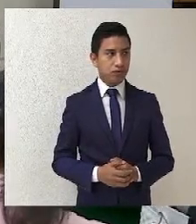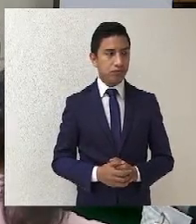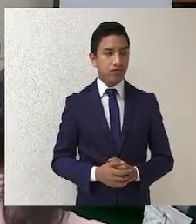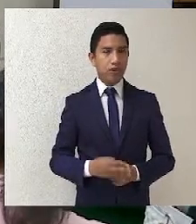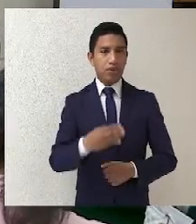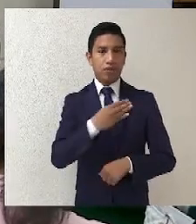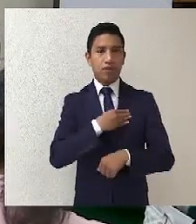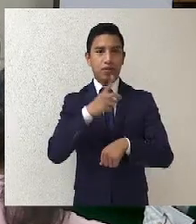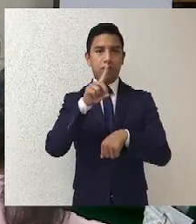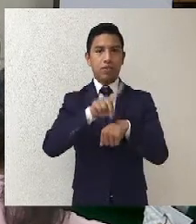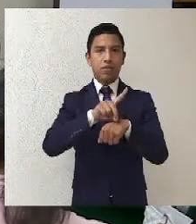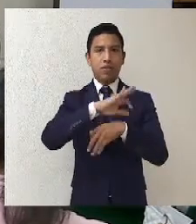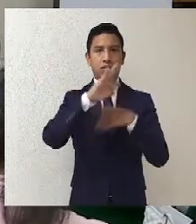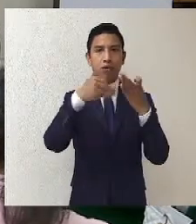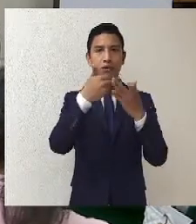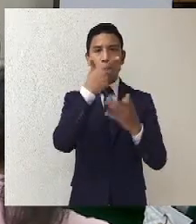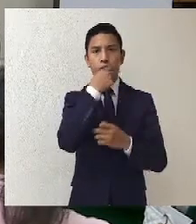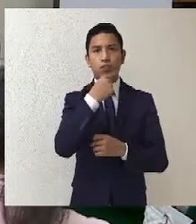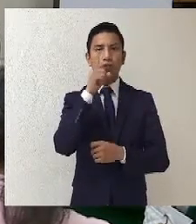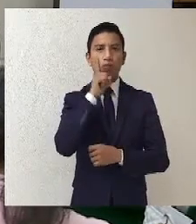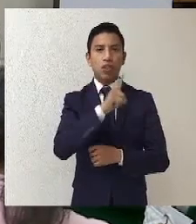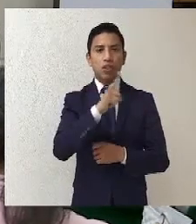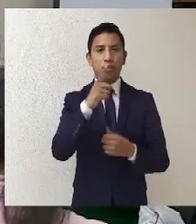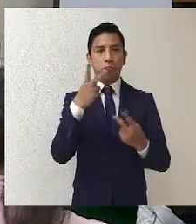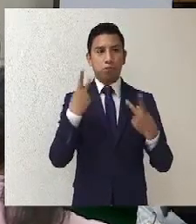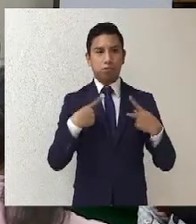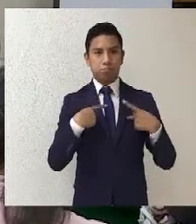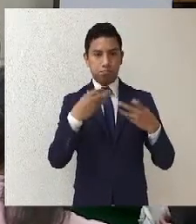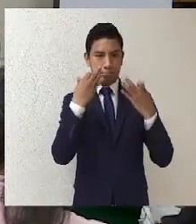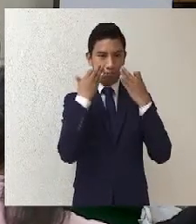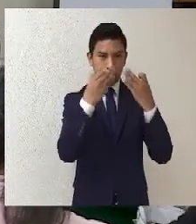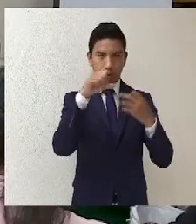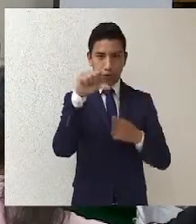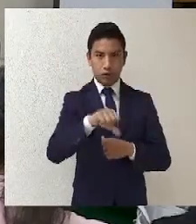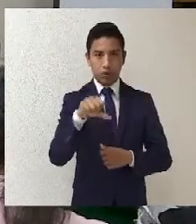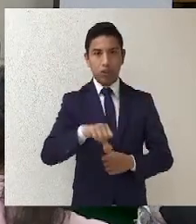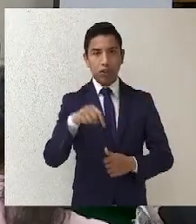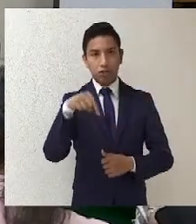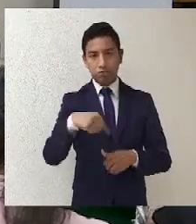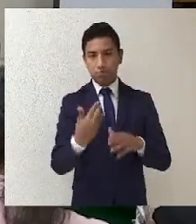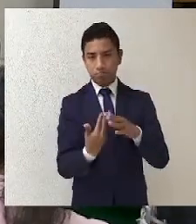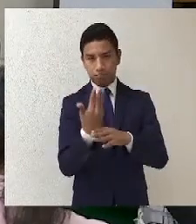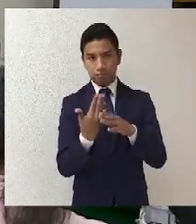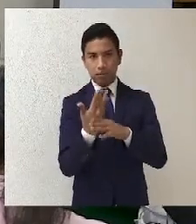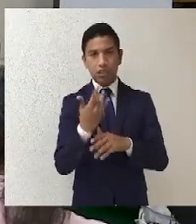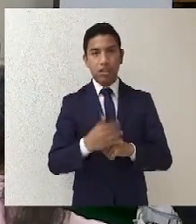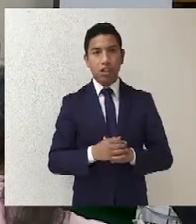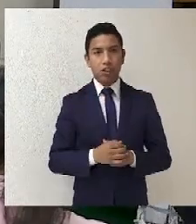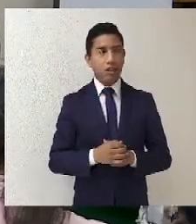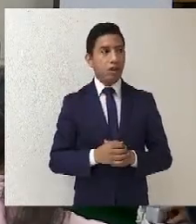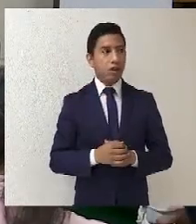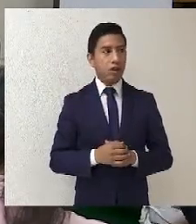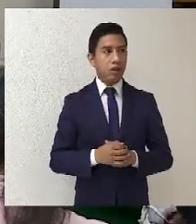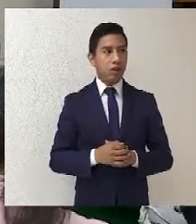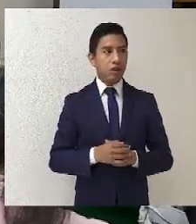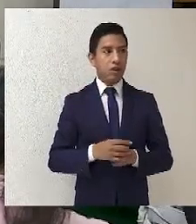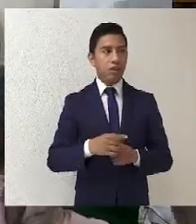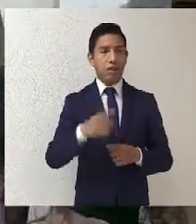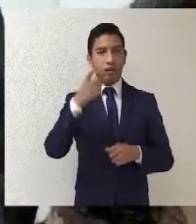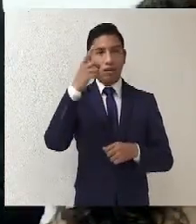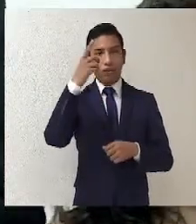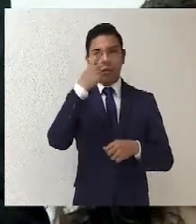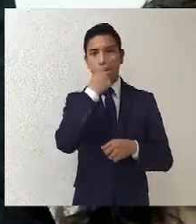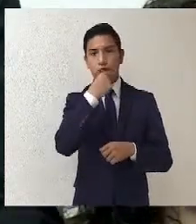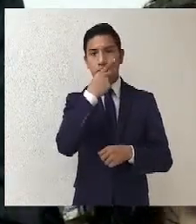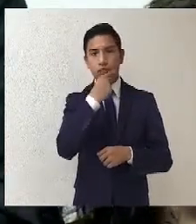Muy buenos días a todas y a todos los presentes esta mañana. Con la honrosa representación de nuestro señor rector,